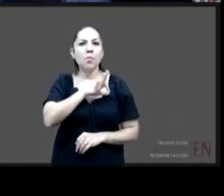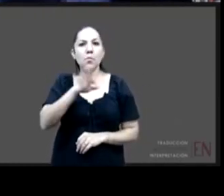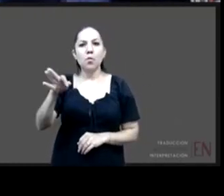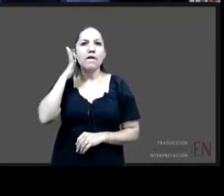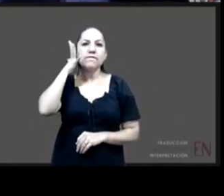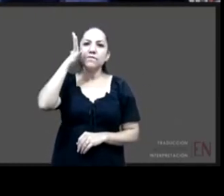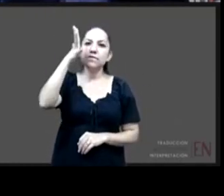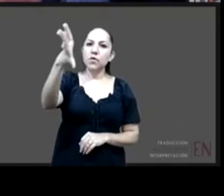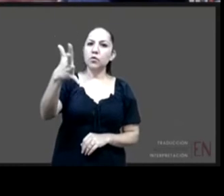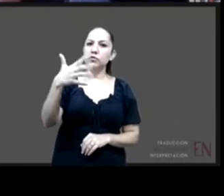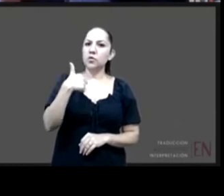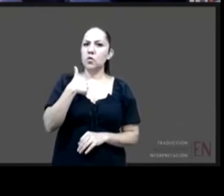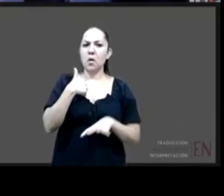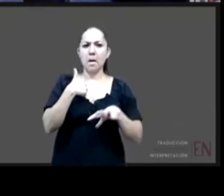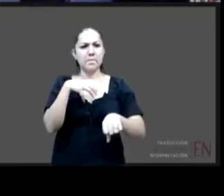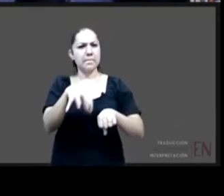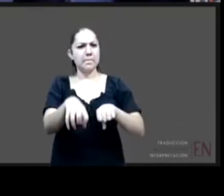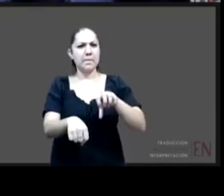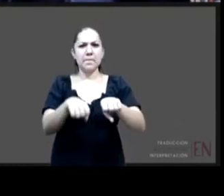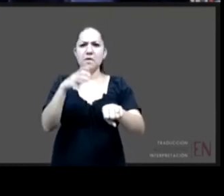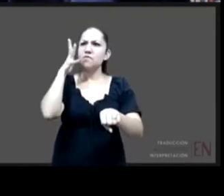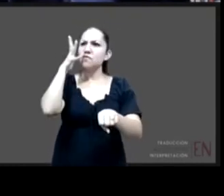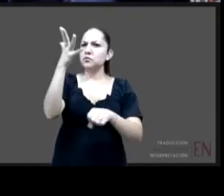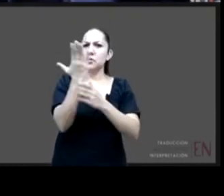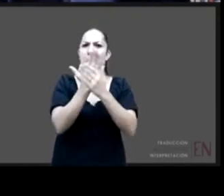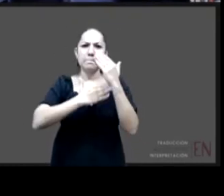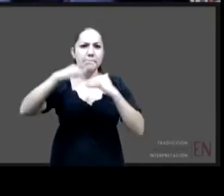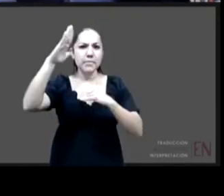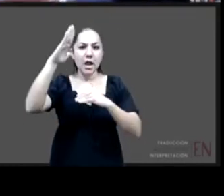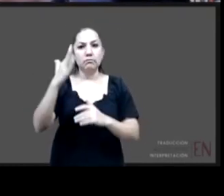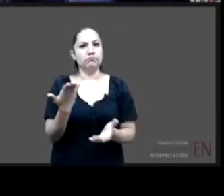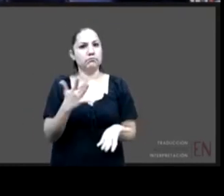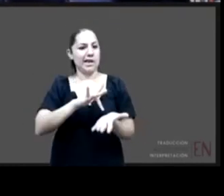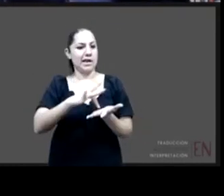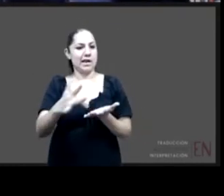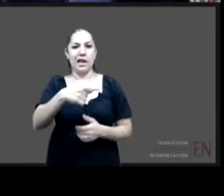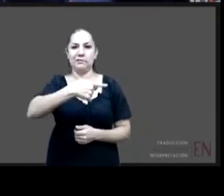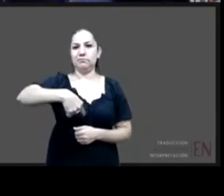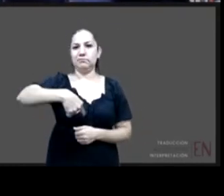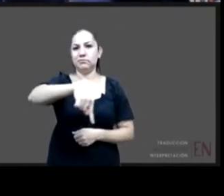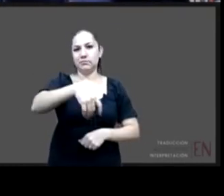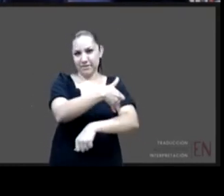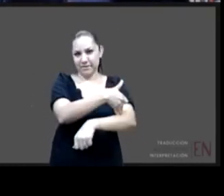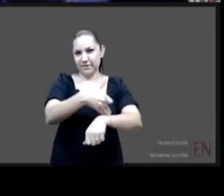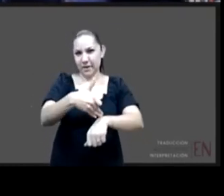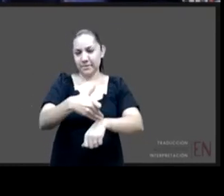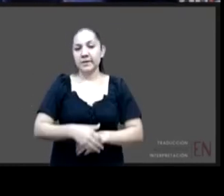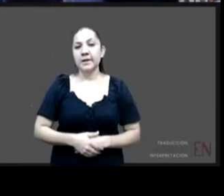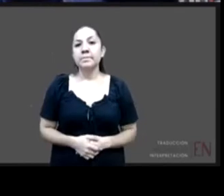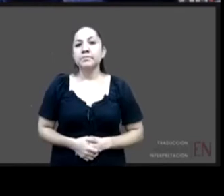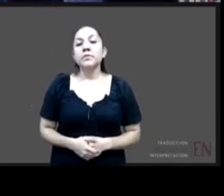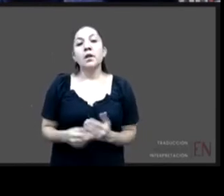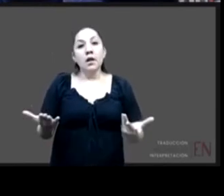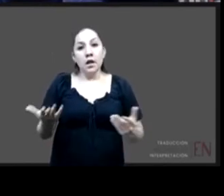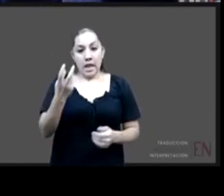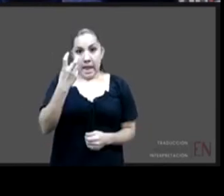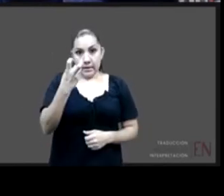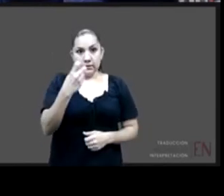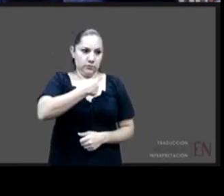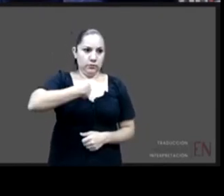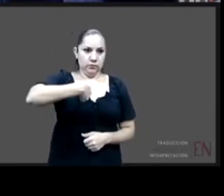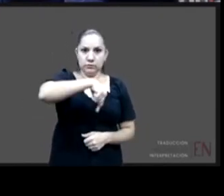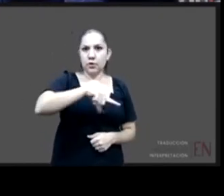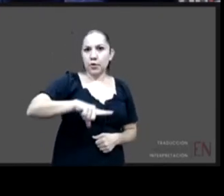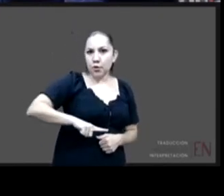y por lo tanto nuestros esfuerzos como Estado como comunidad como sociedad en general debieran estar